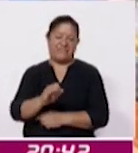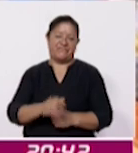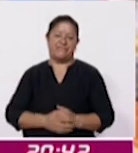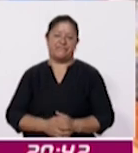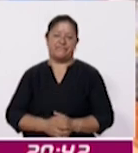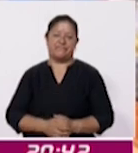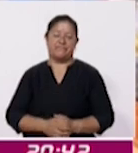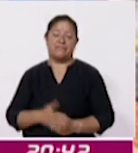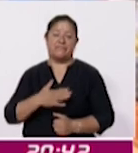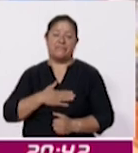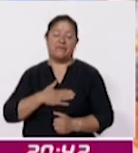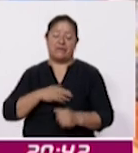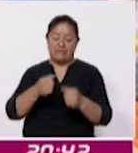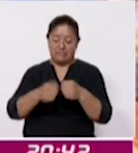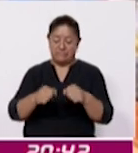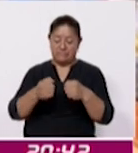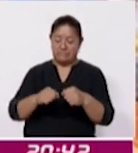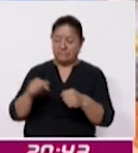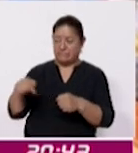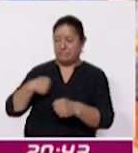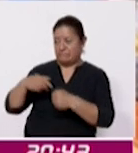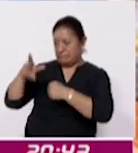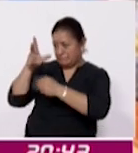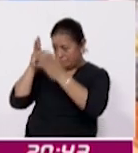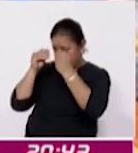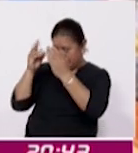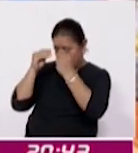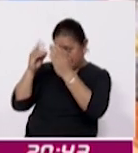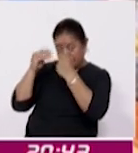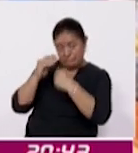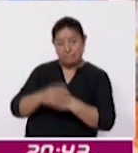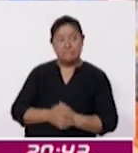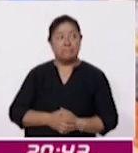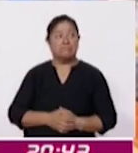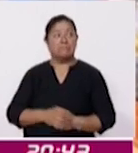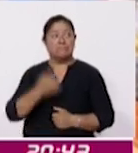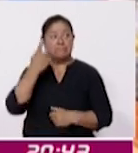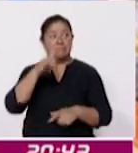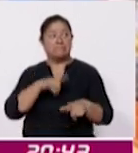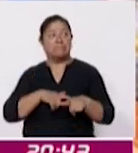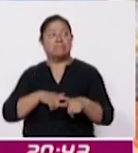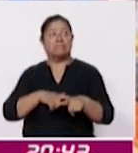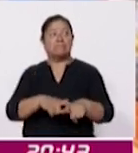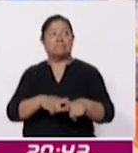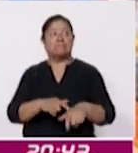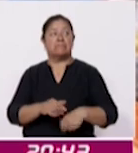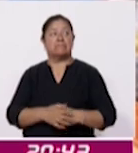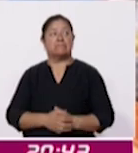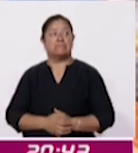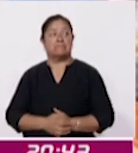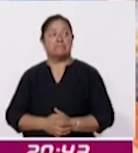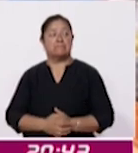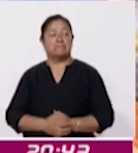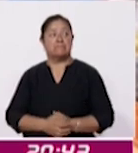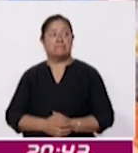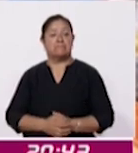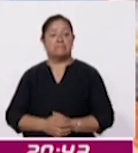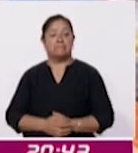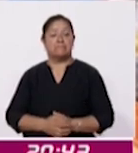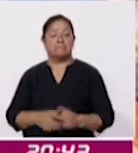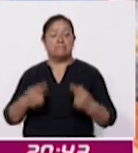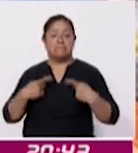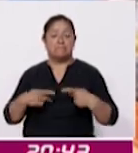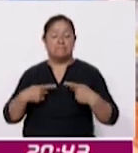a mi me enseñó mi sobra que se llama Estolia y este y pues para seguir la conservando más que nada para que vengan las